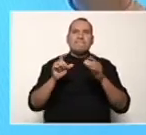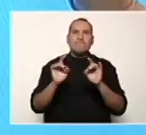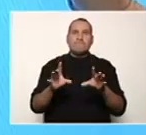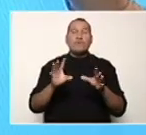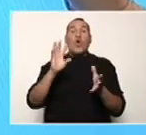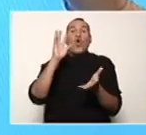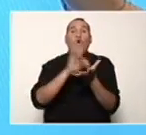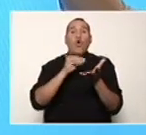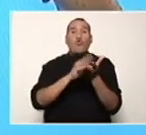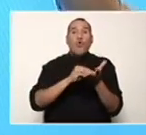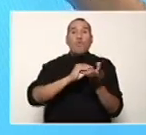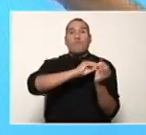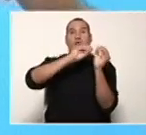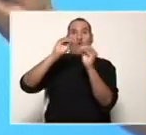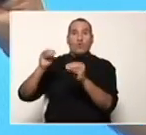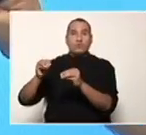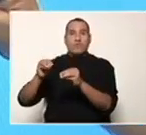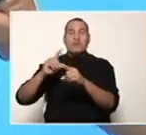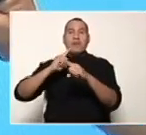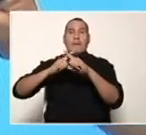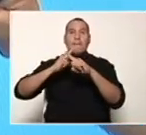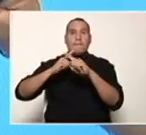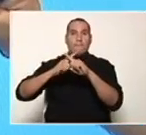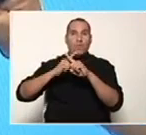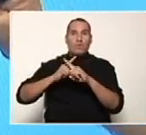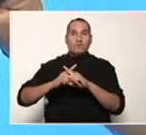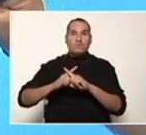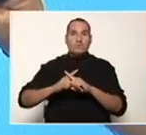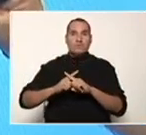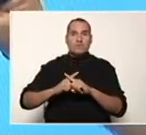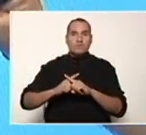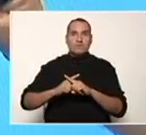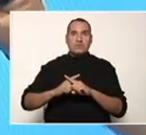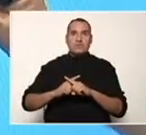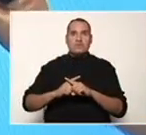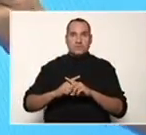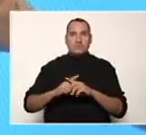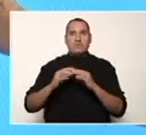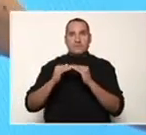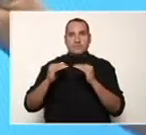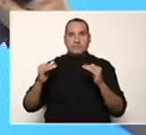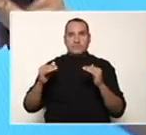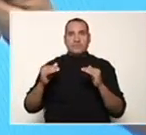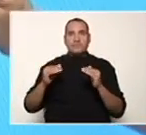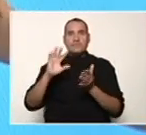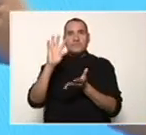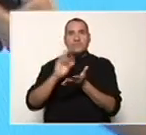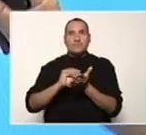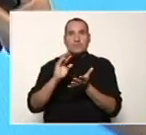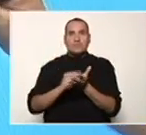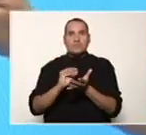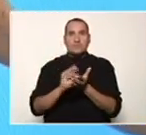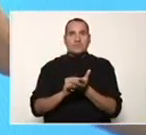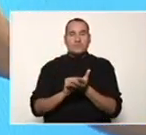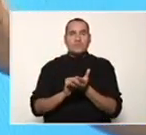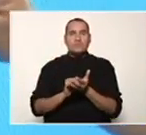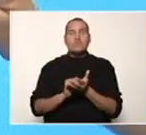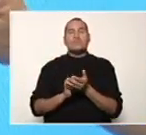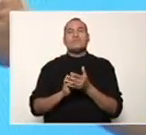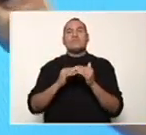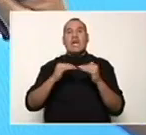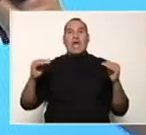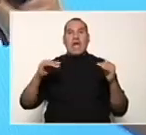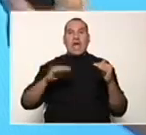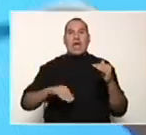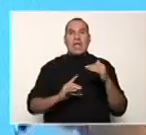y se multiplica por el conjugado del denominador. Vemos que el denominador es raíz de